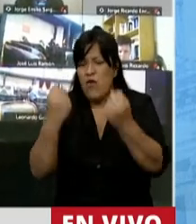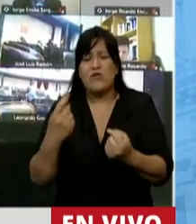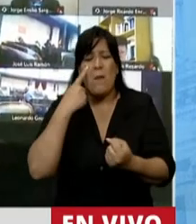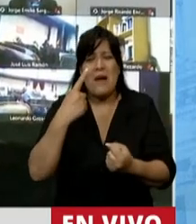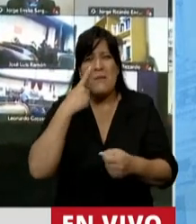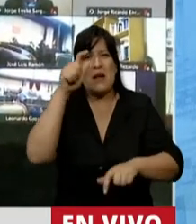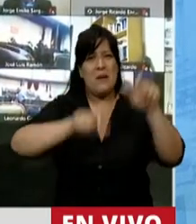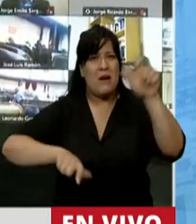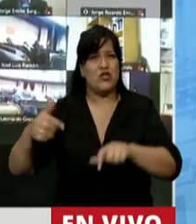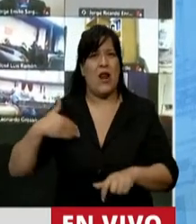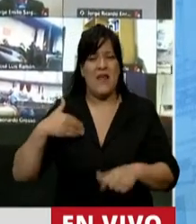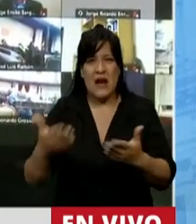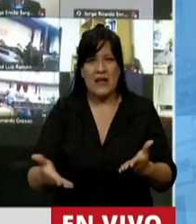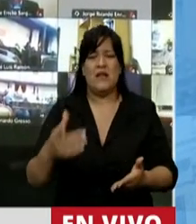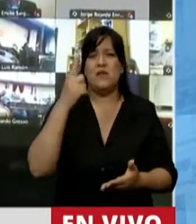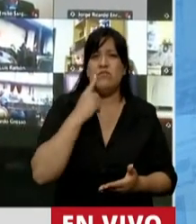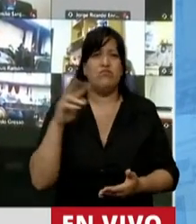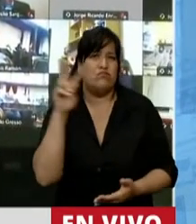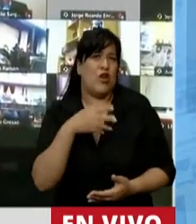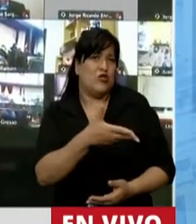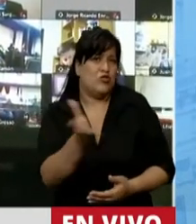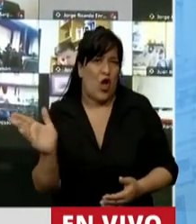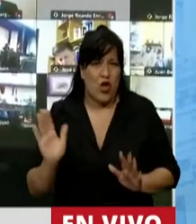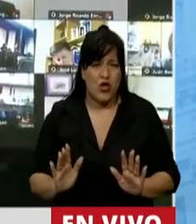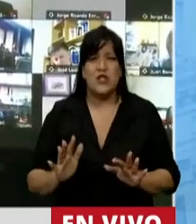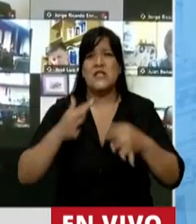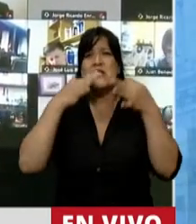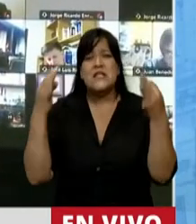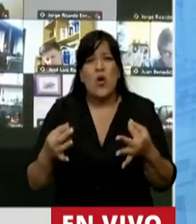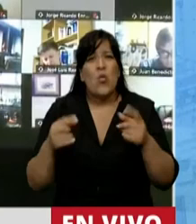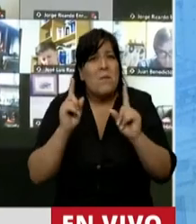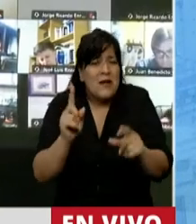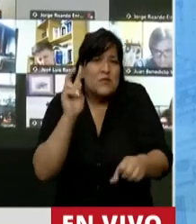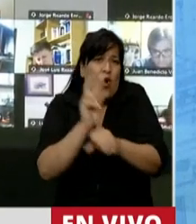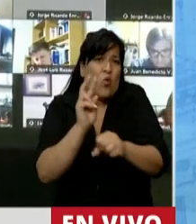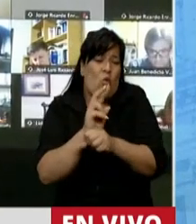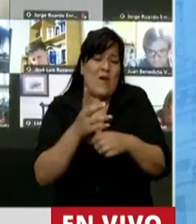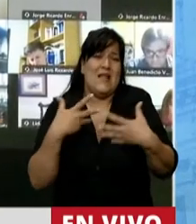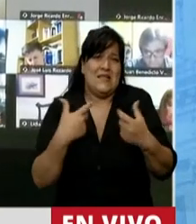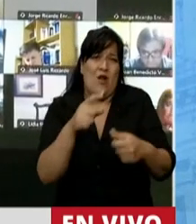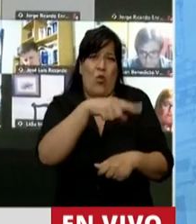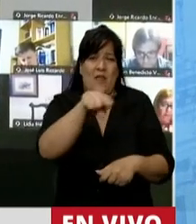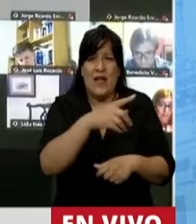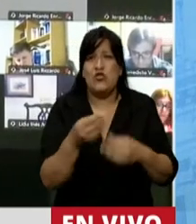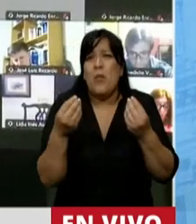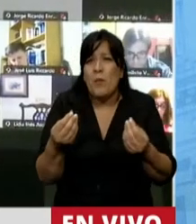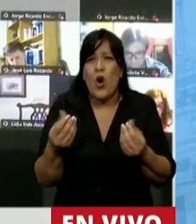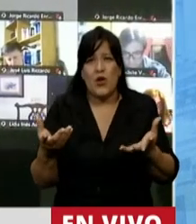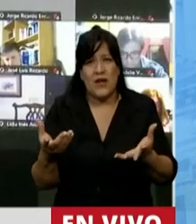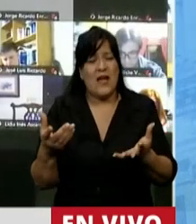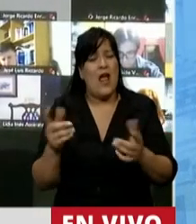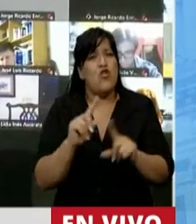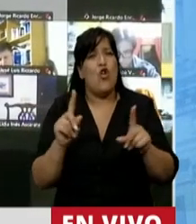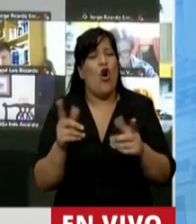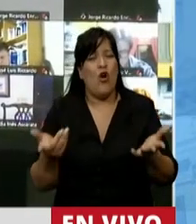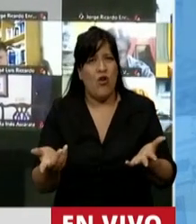argentinos y argentinas y algunos quizás son los que cuidaron la salud de ellos. ¿Por qué apostar a eso?